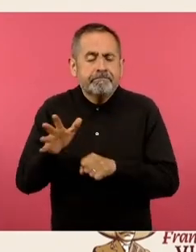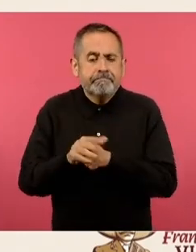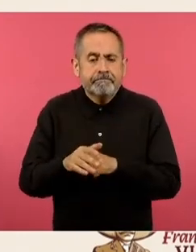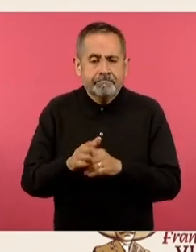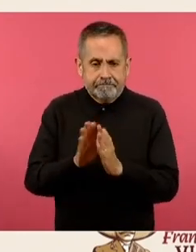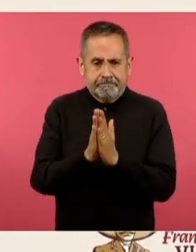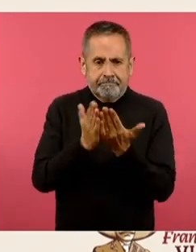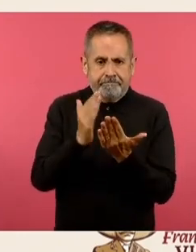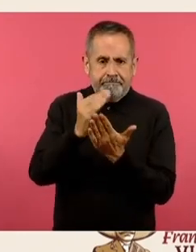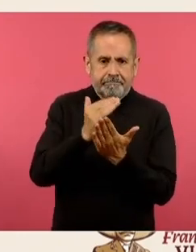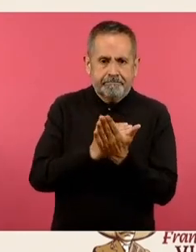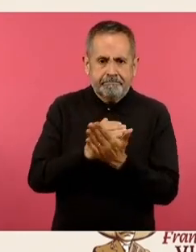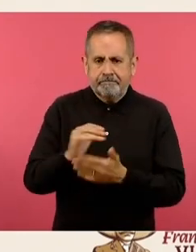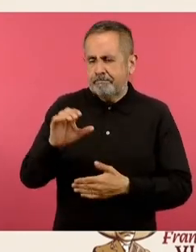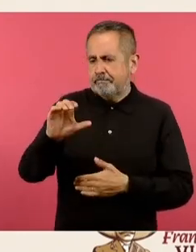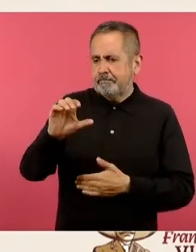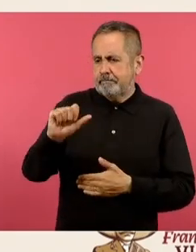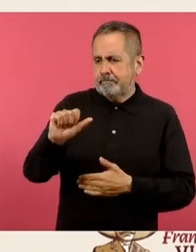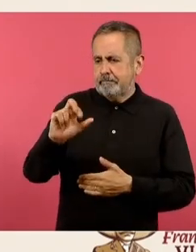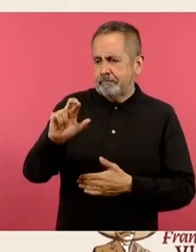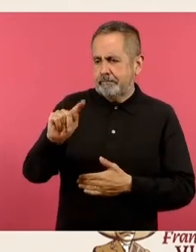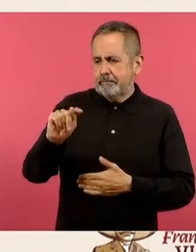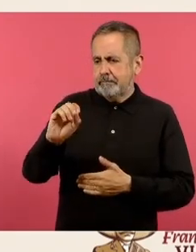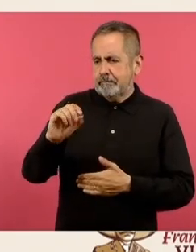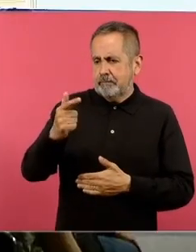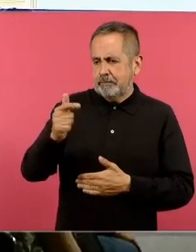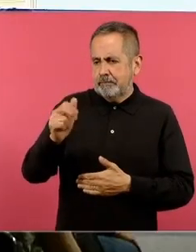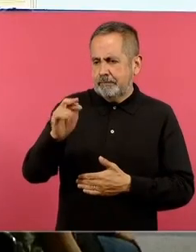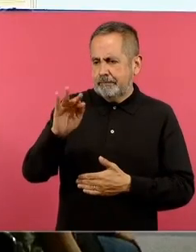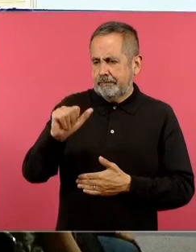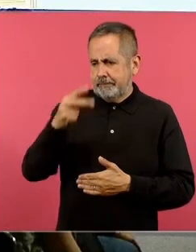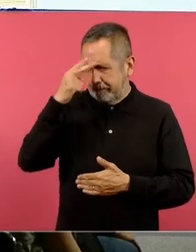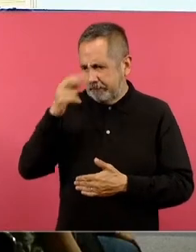lleva por nombre Cartografía de México y el Mundo.